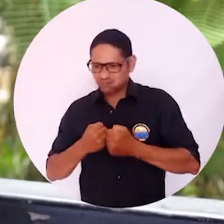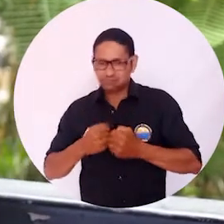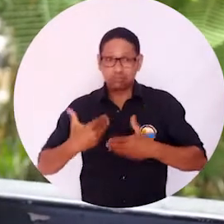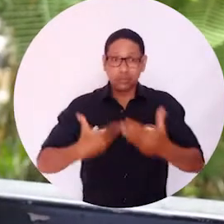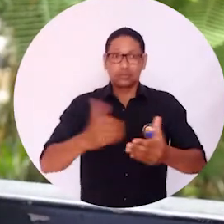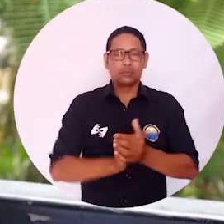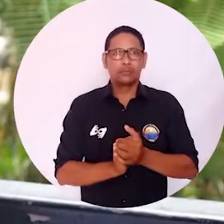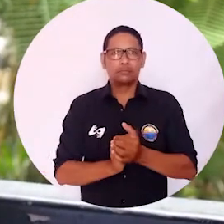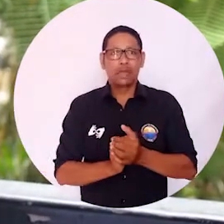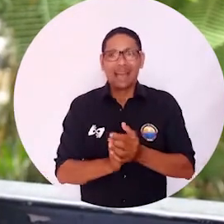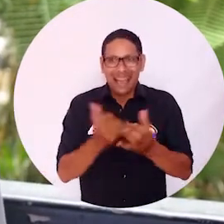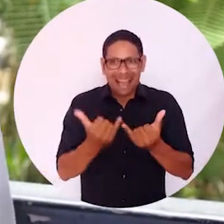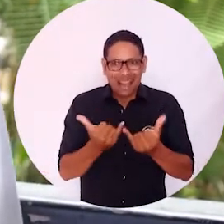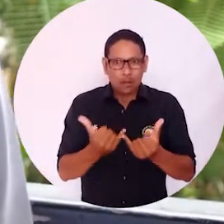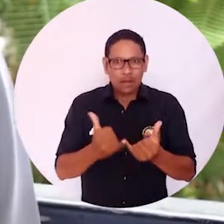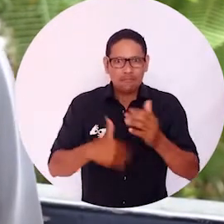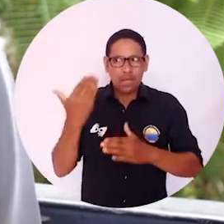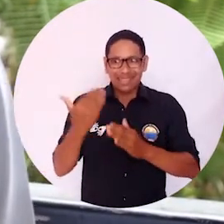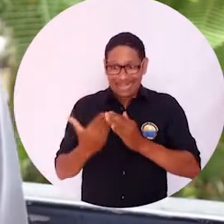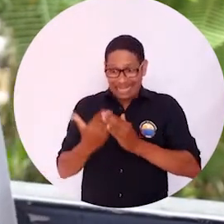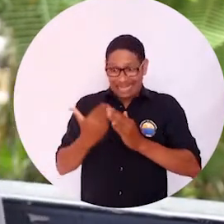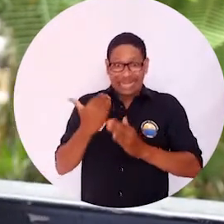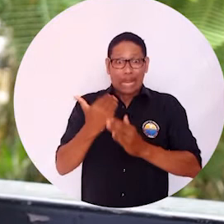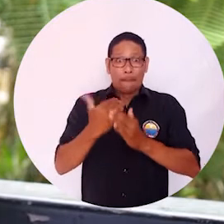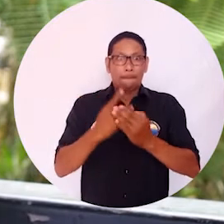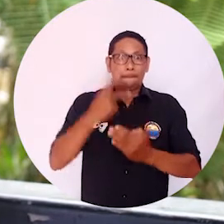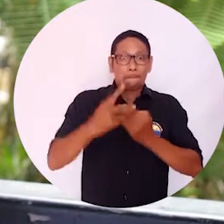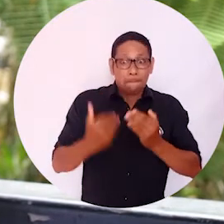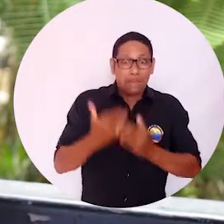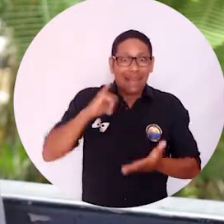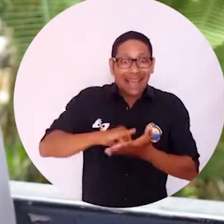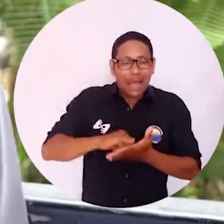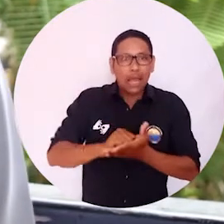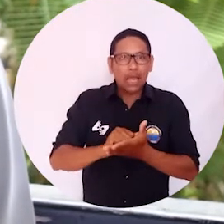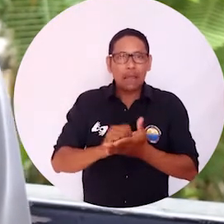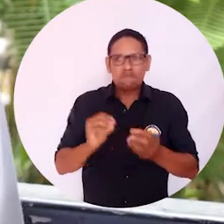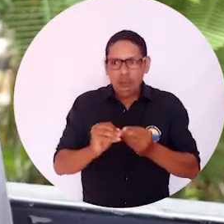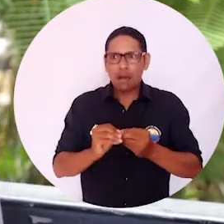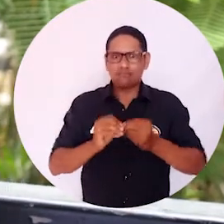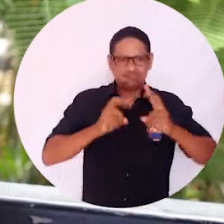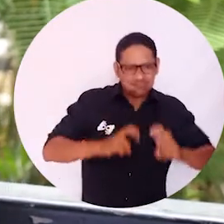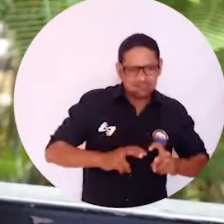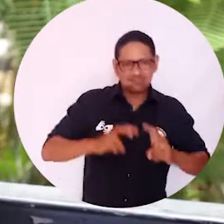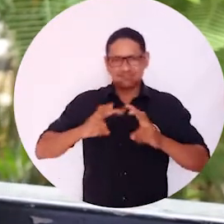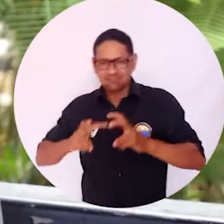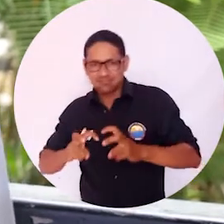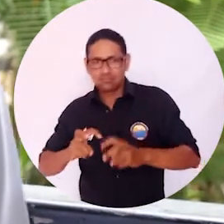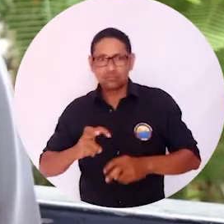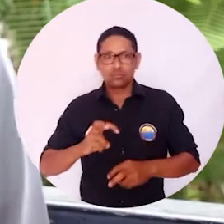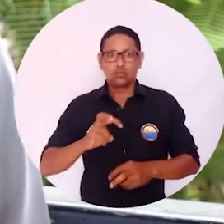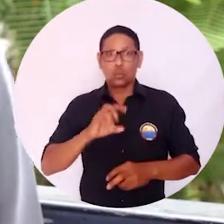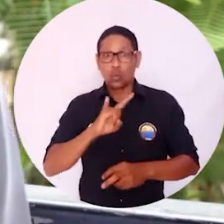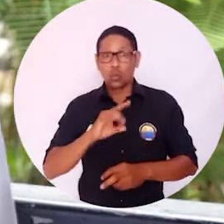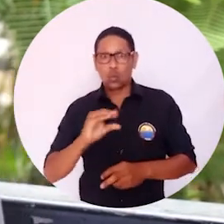En este en particular, desde su concepción, desde la formulación, tuvimos investigadores de ambas universidades